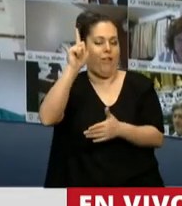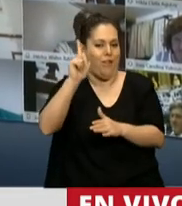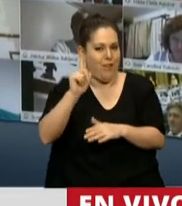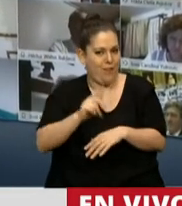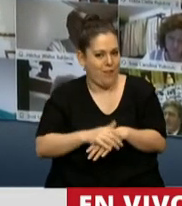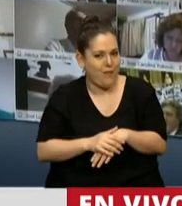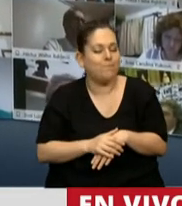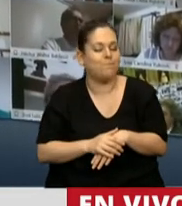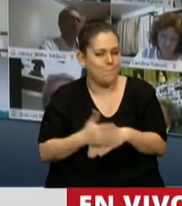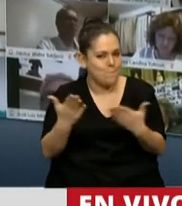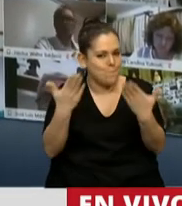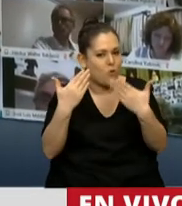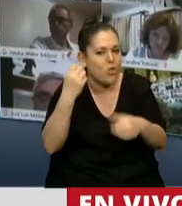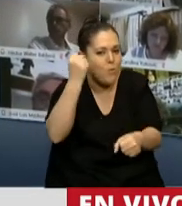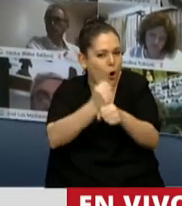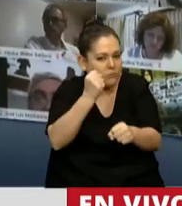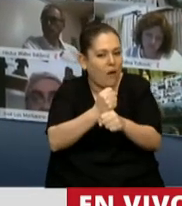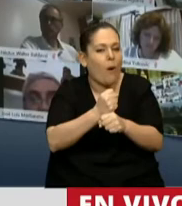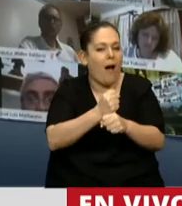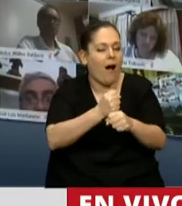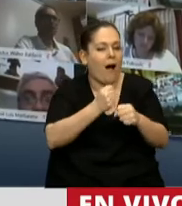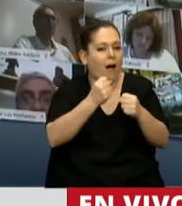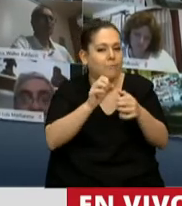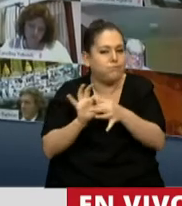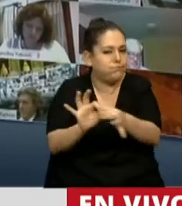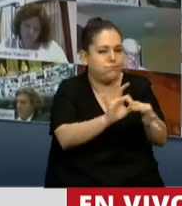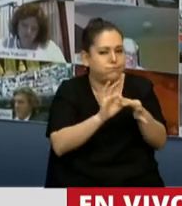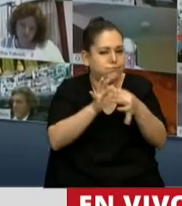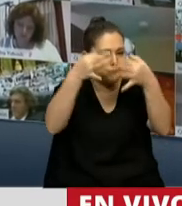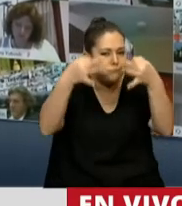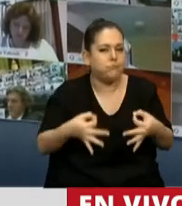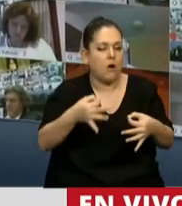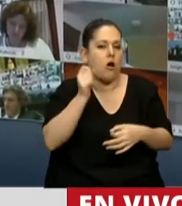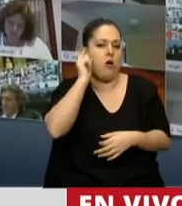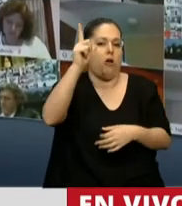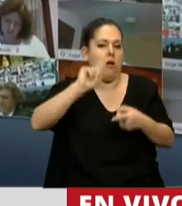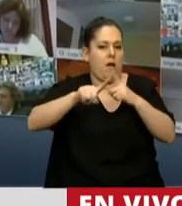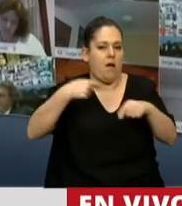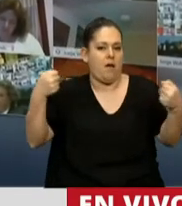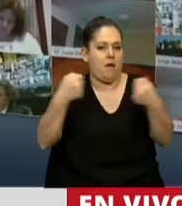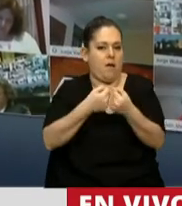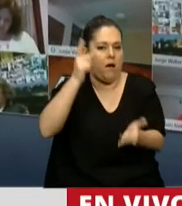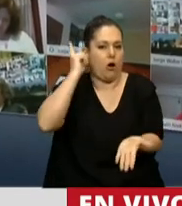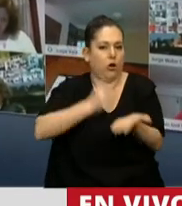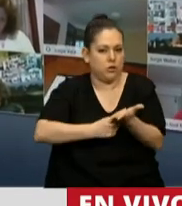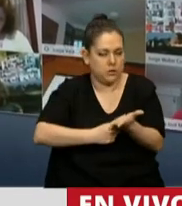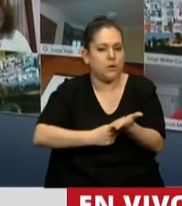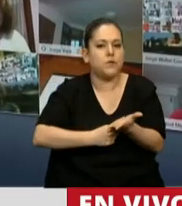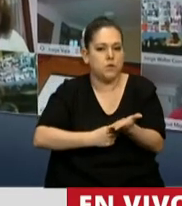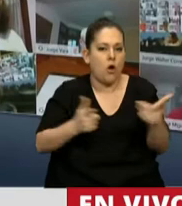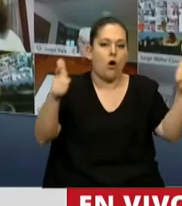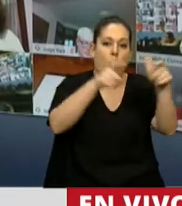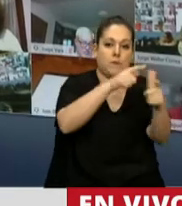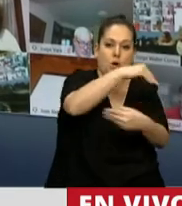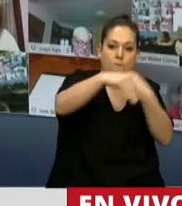Que se ha podido trabajar en forma coordinada, llegando a este dictamen de consenso y unificado entre la Comisión de